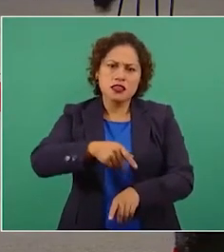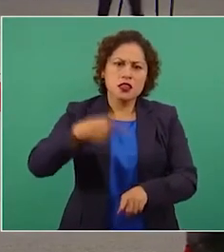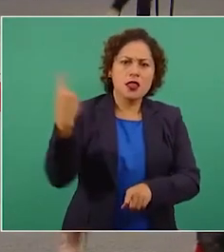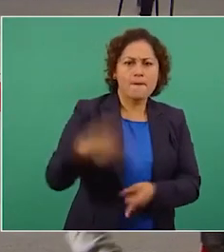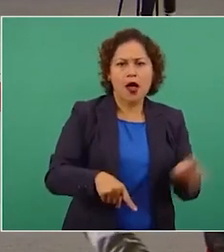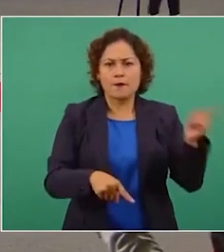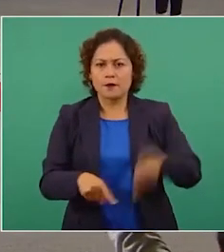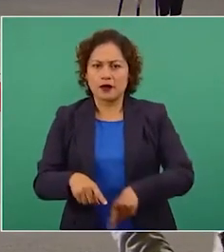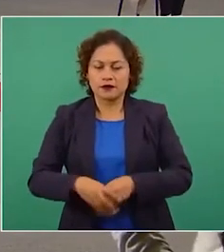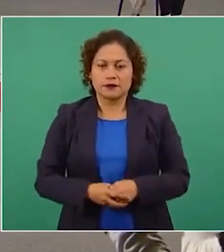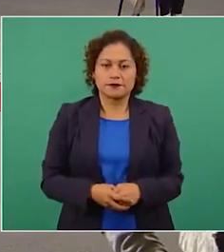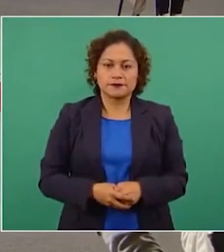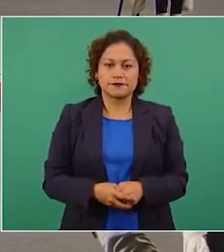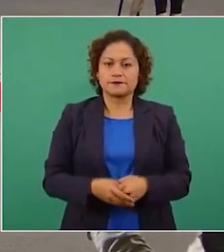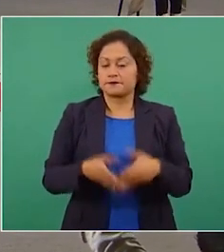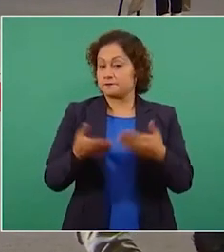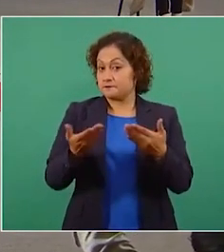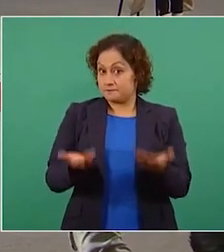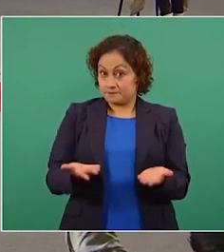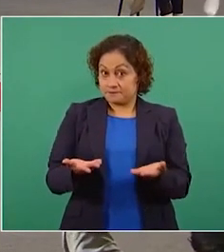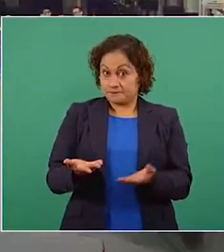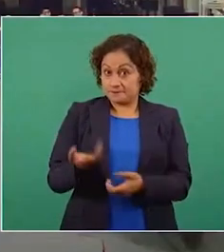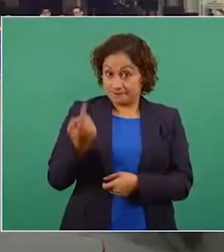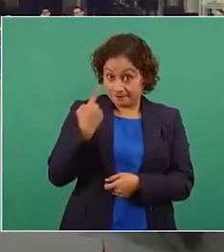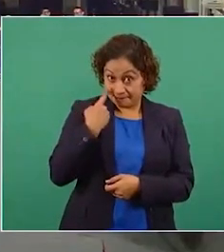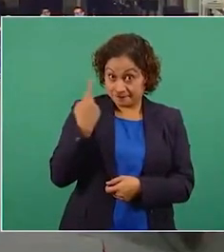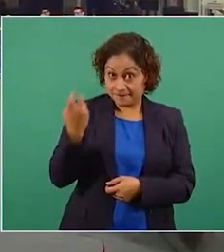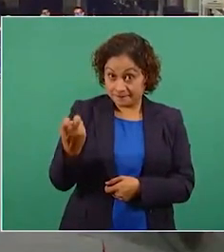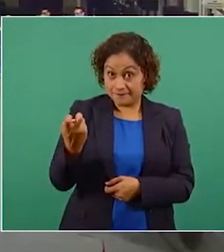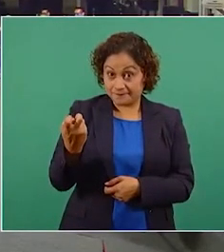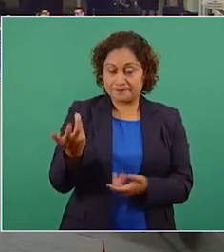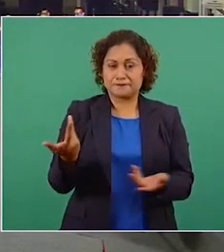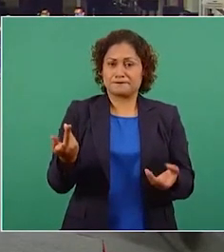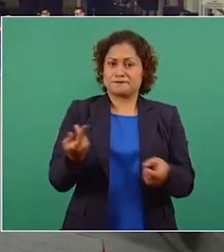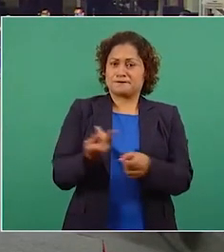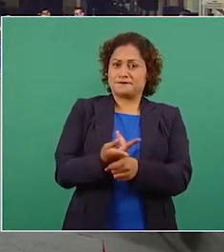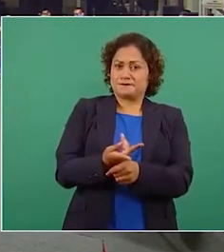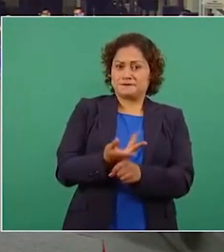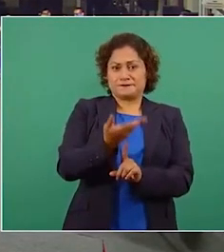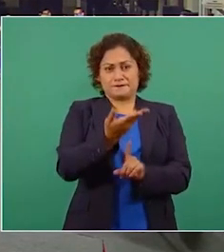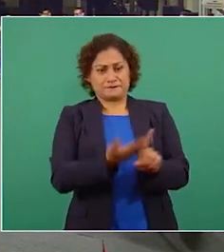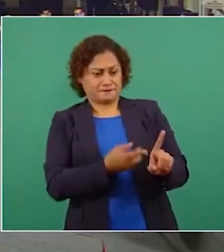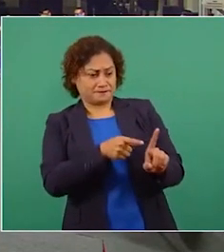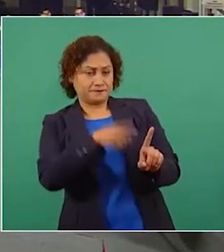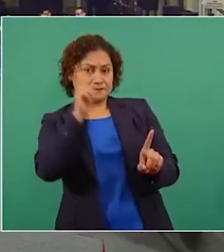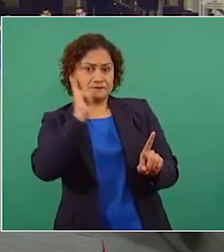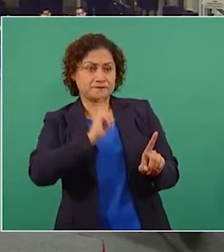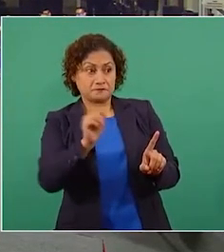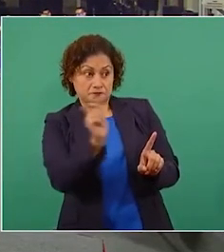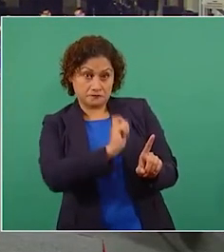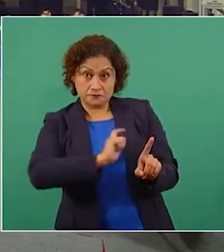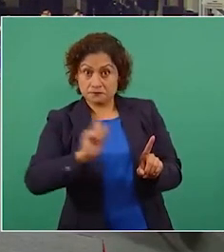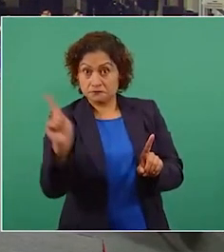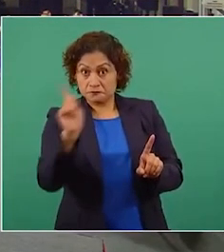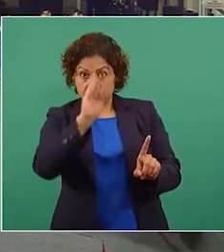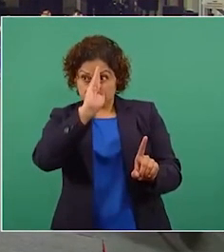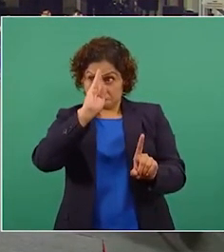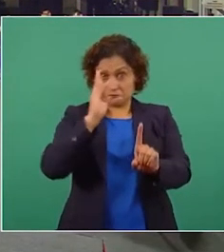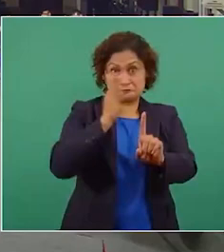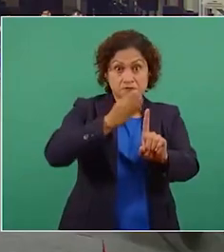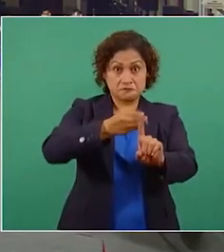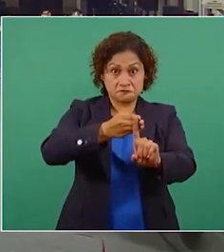eso es la objetividad, el profesionalismo, la